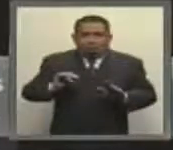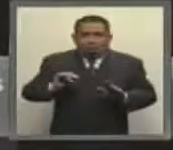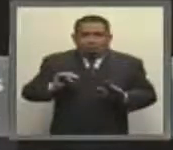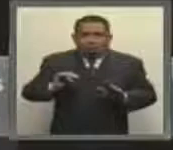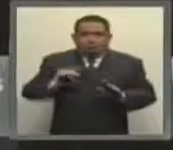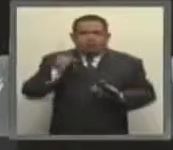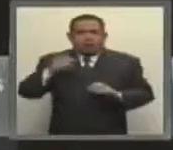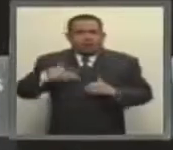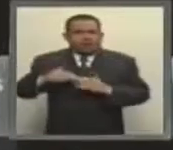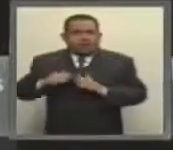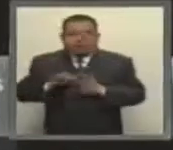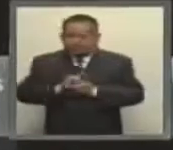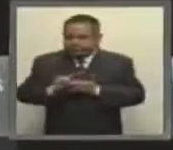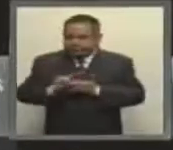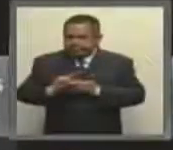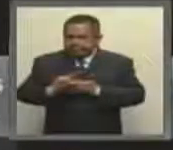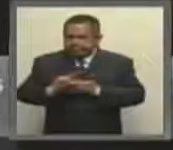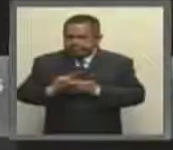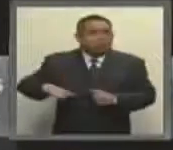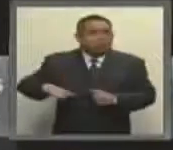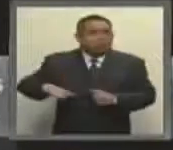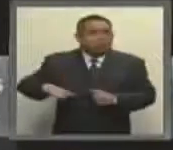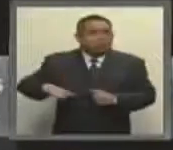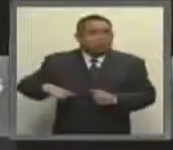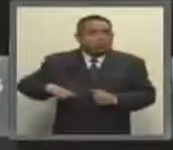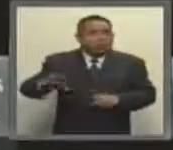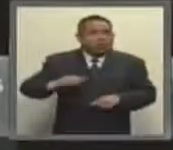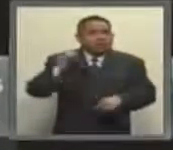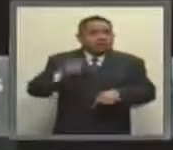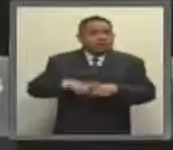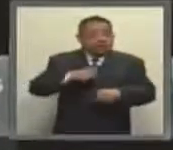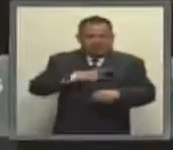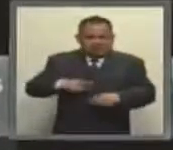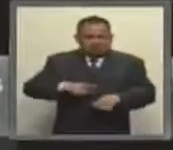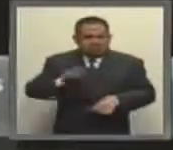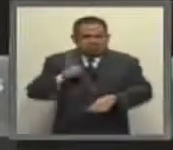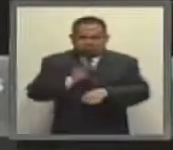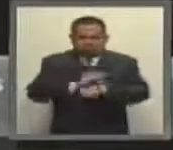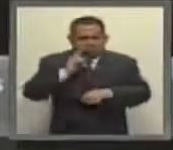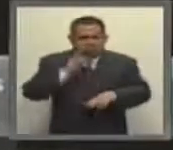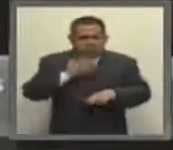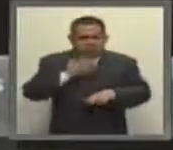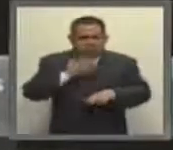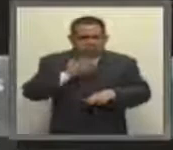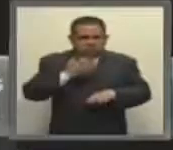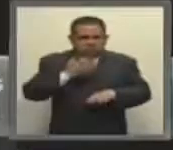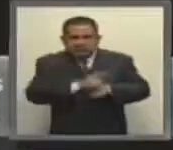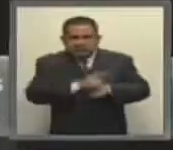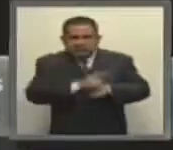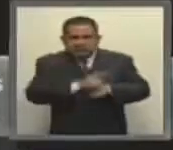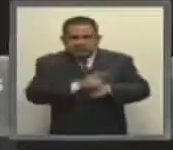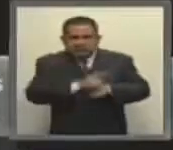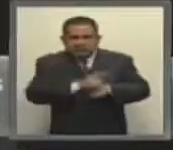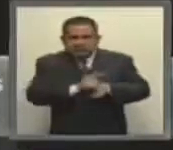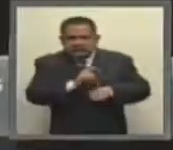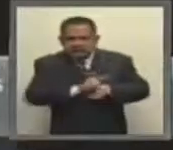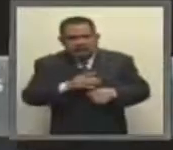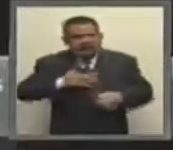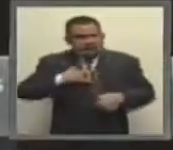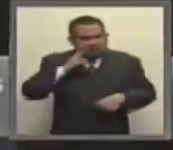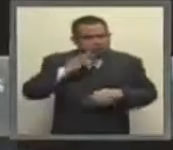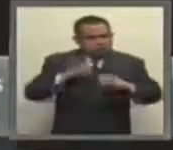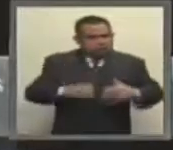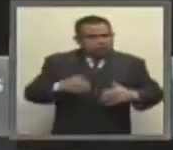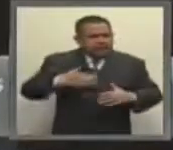patrimoniales o económicos. El gobierno federal debe responder por su actividad irregular en términos de la Ley